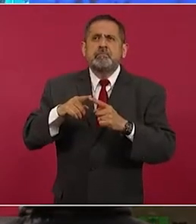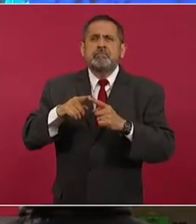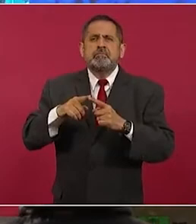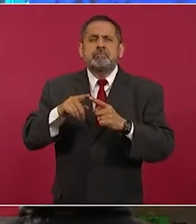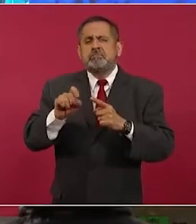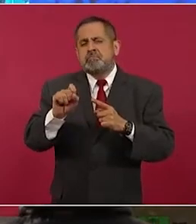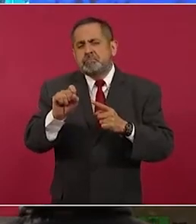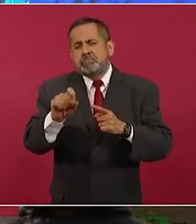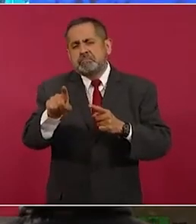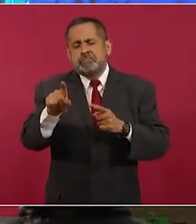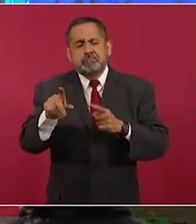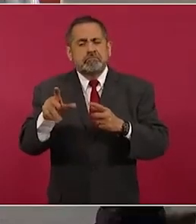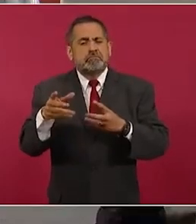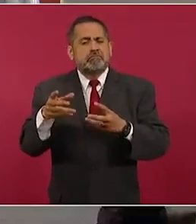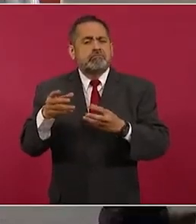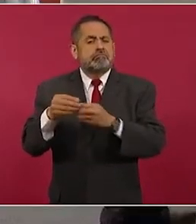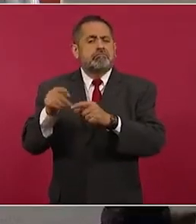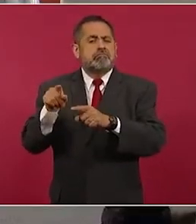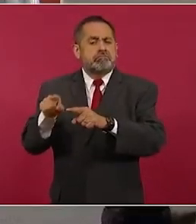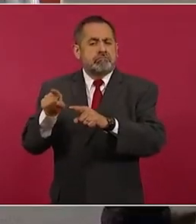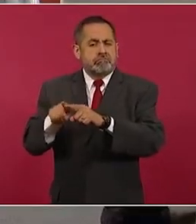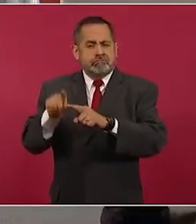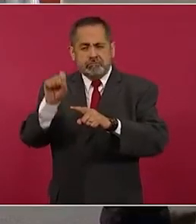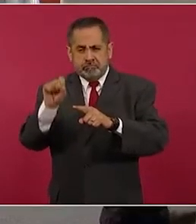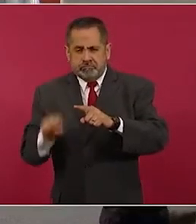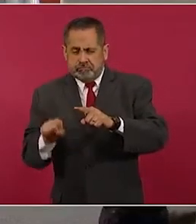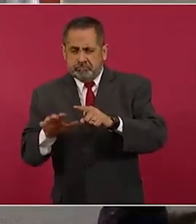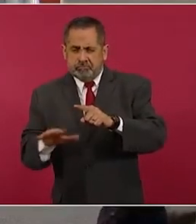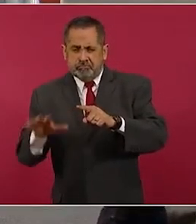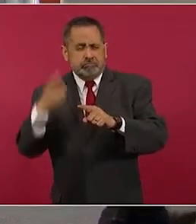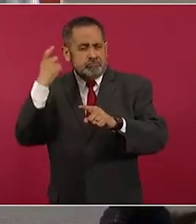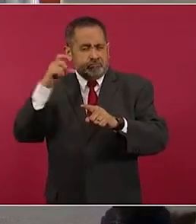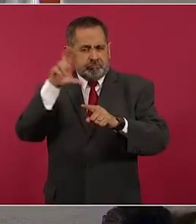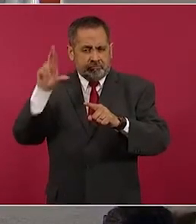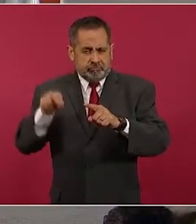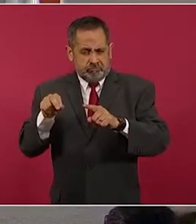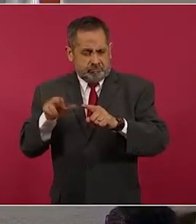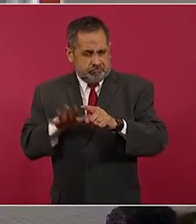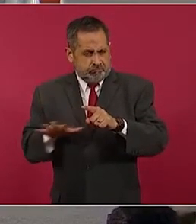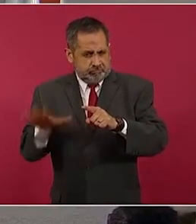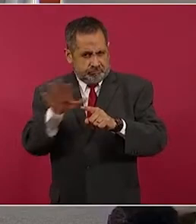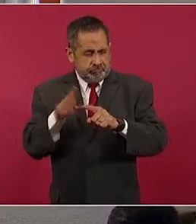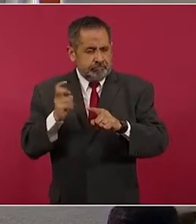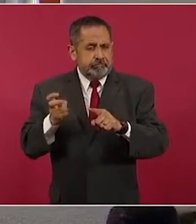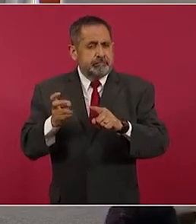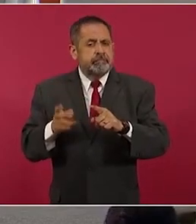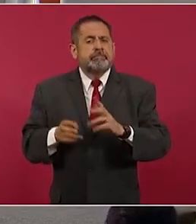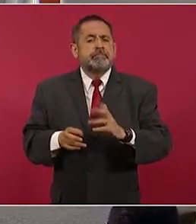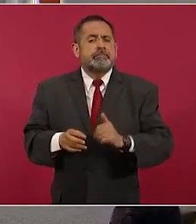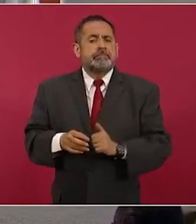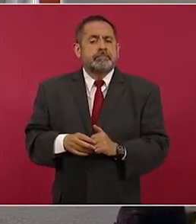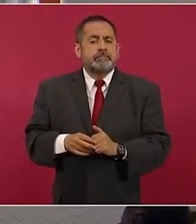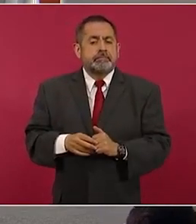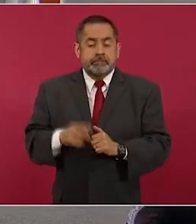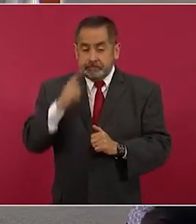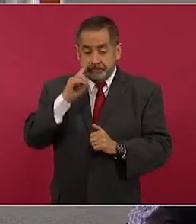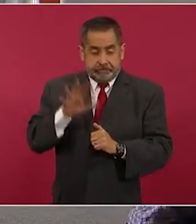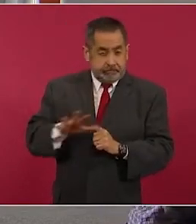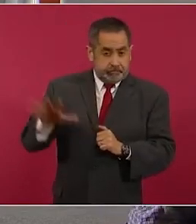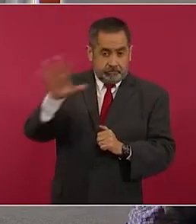incluso el sur de Quintana Roo, todo esto,